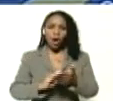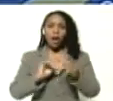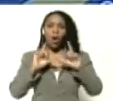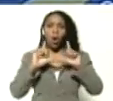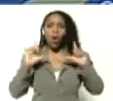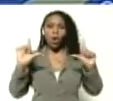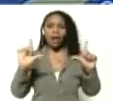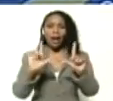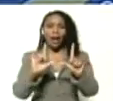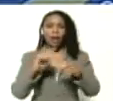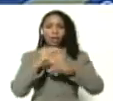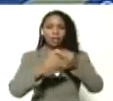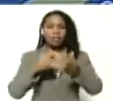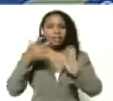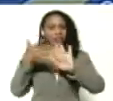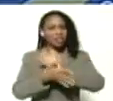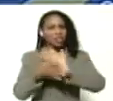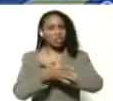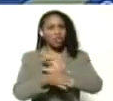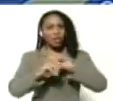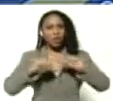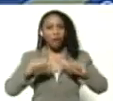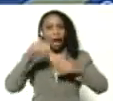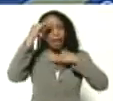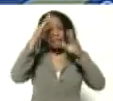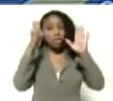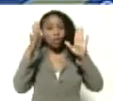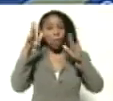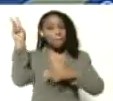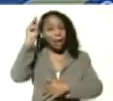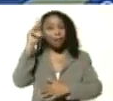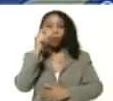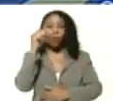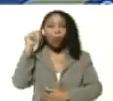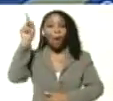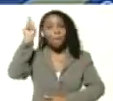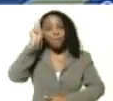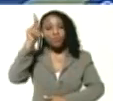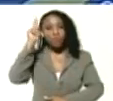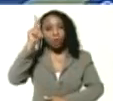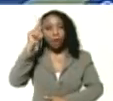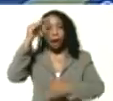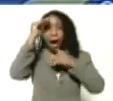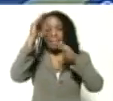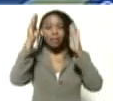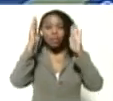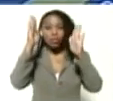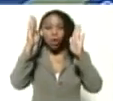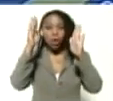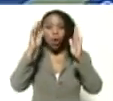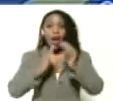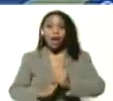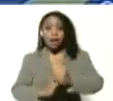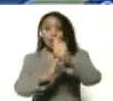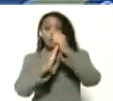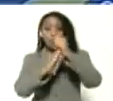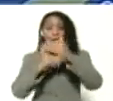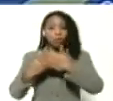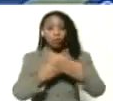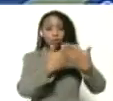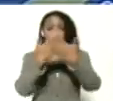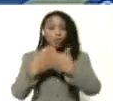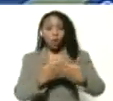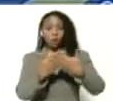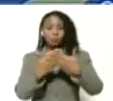resignificaciones territoriales. Atención maestros, maestras, profesores. Atención líderes estudiantiles de la OVE.